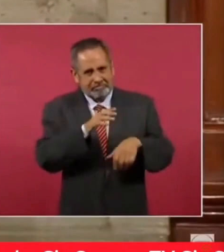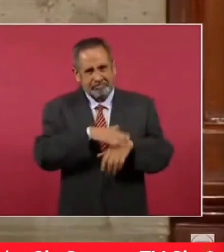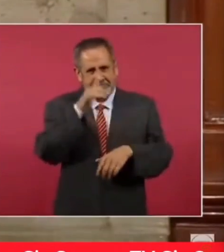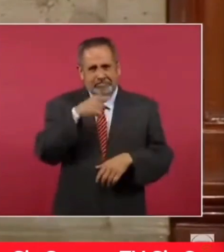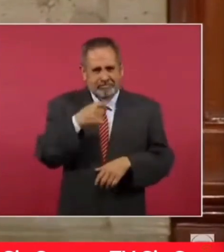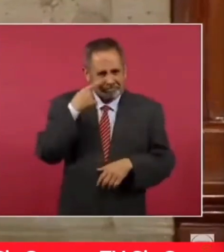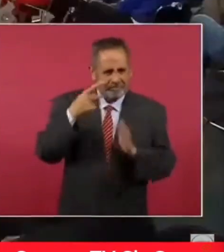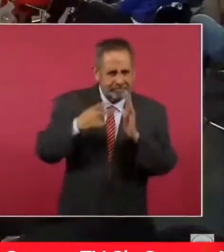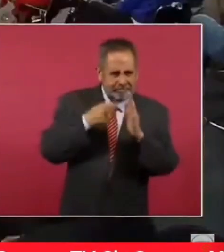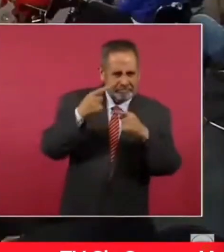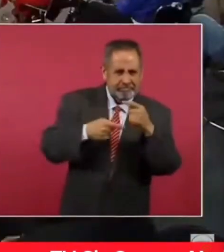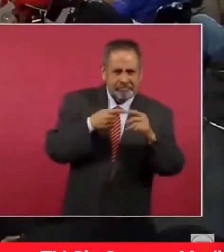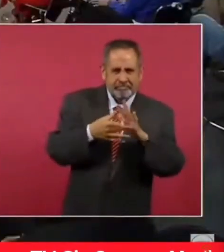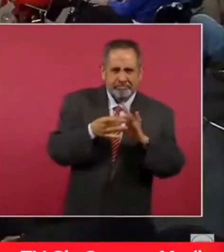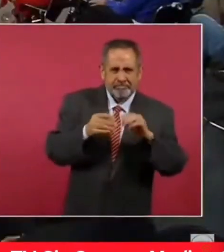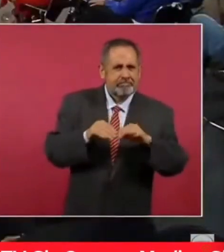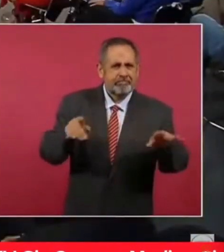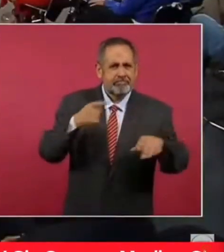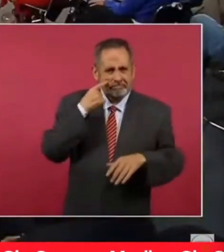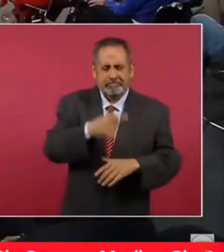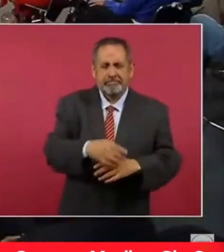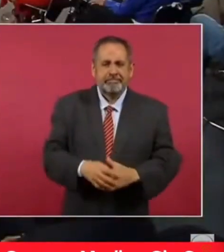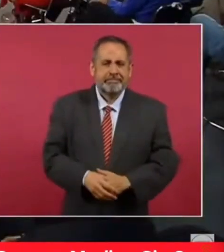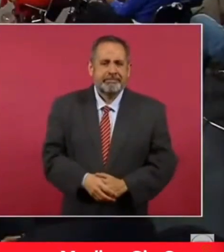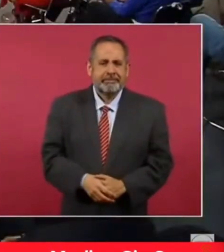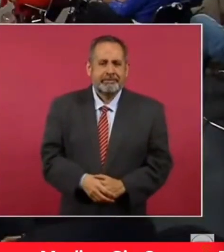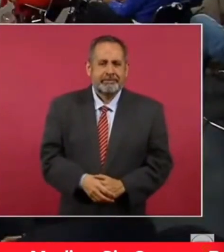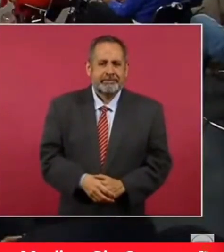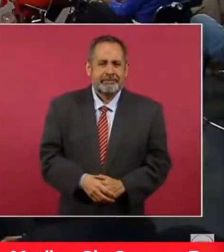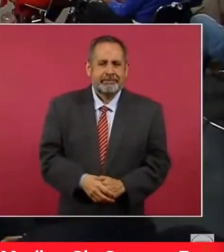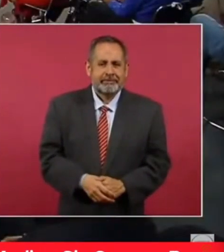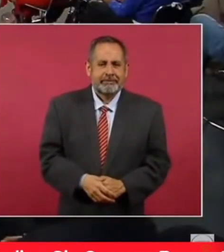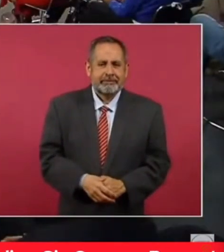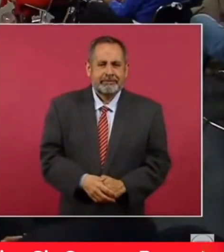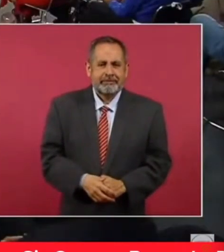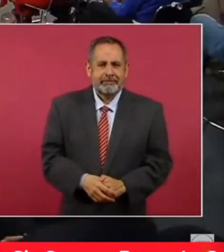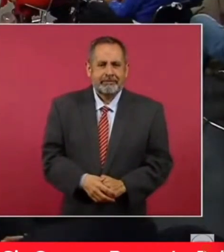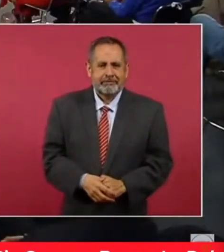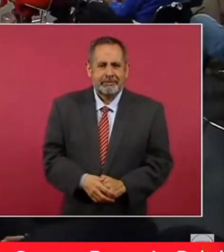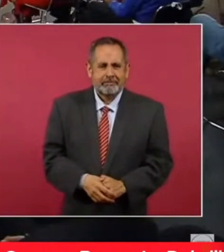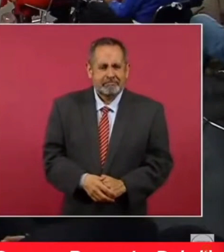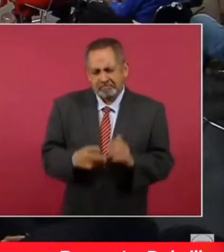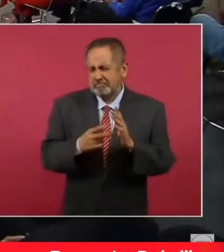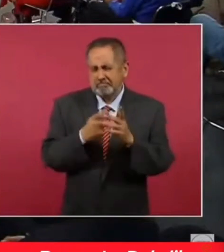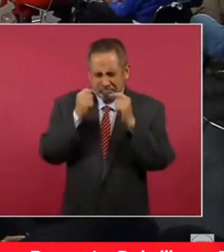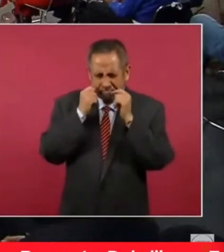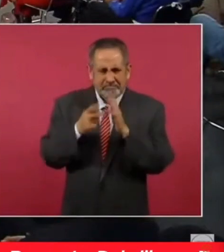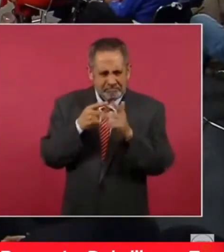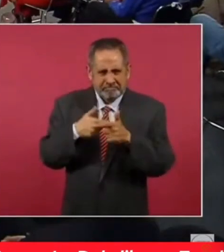A ver, vamos a volverlo a poner. Este no afecta.